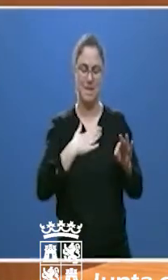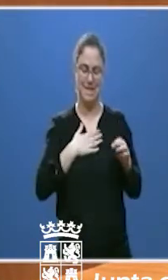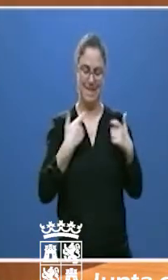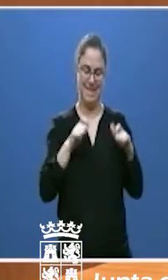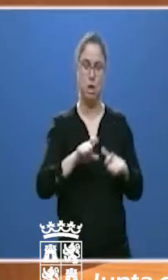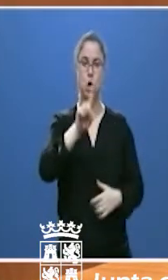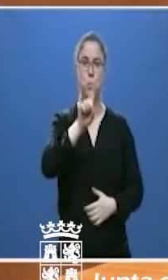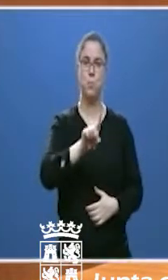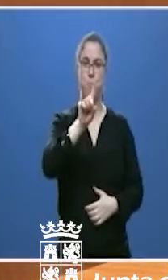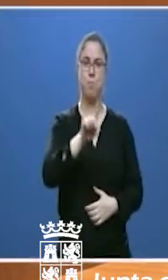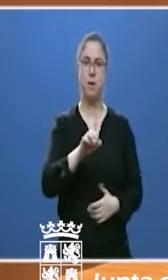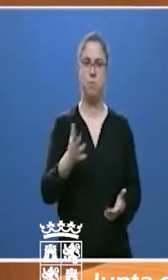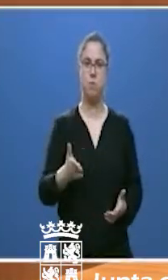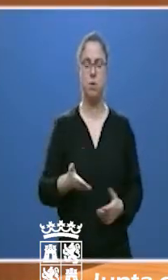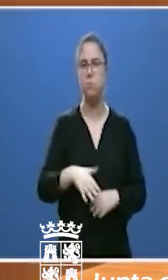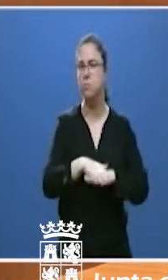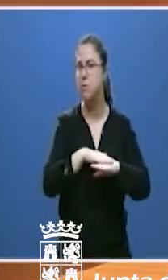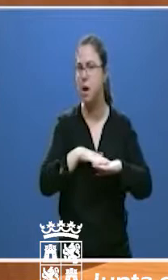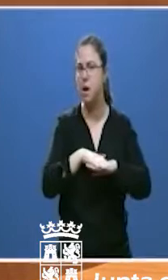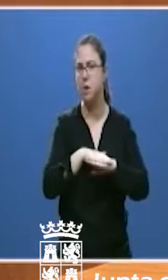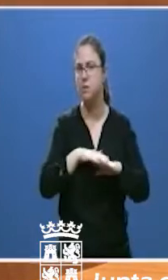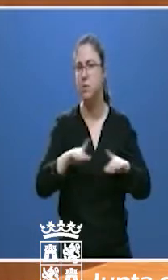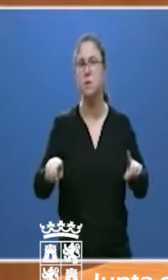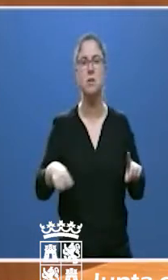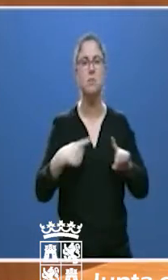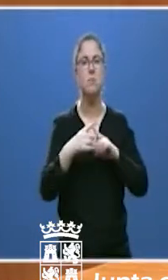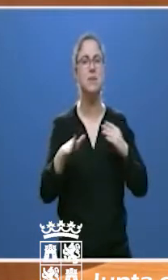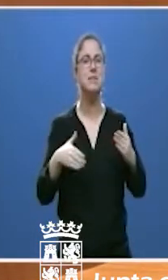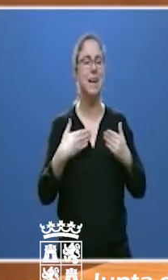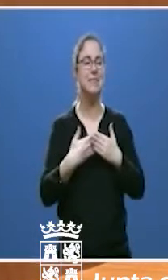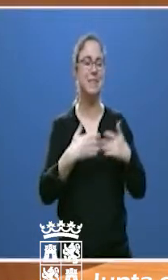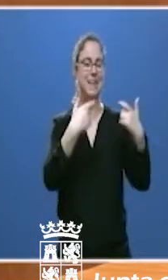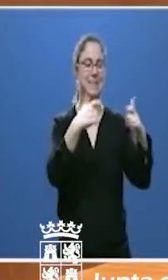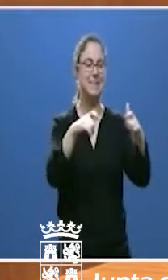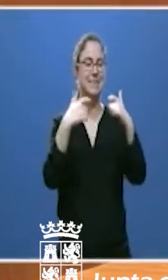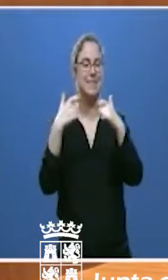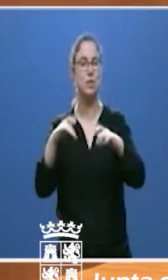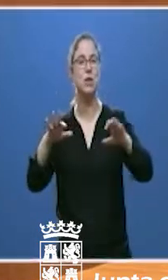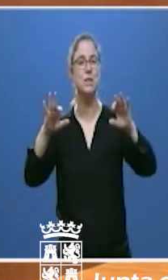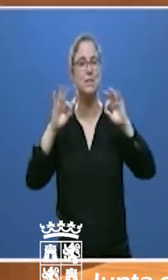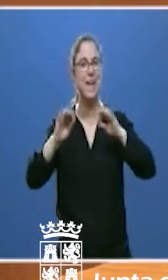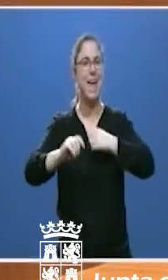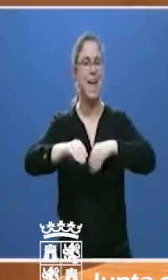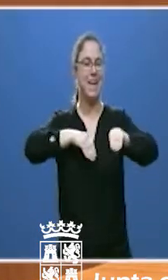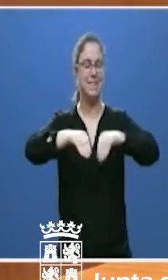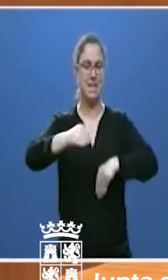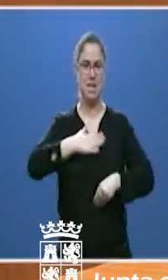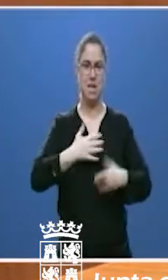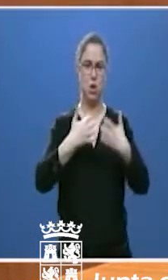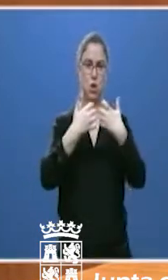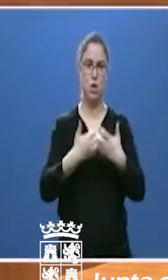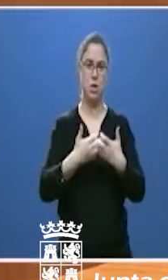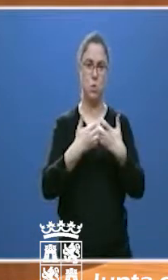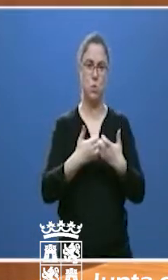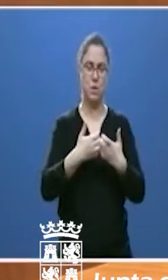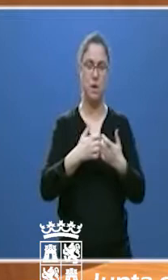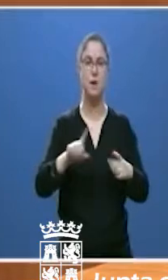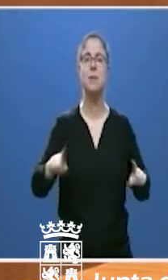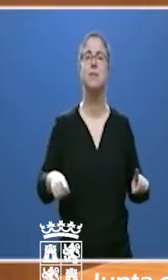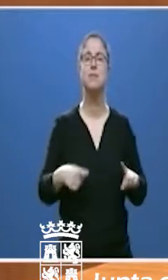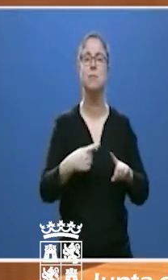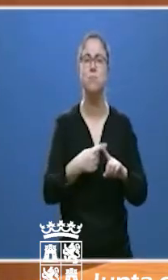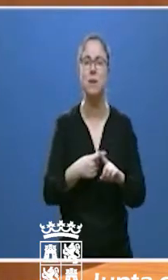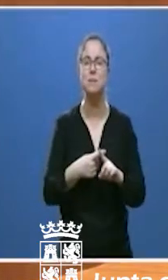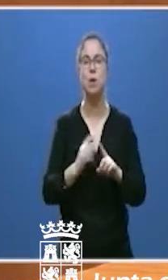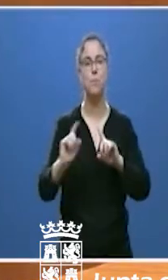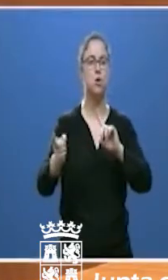primario, que es primordial y para los sectores estratégicos de nuestra industria y también para dar salida,